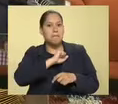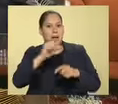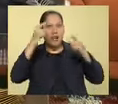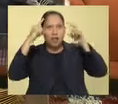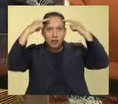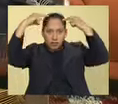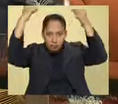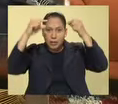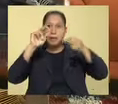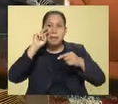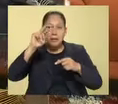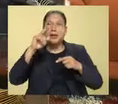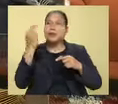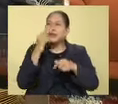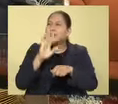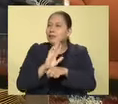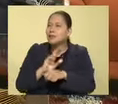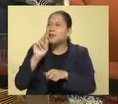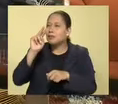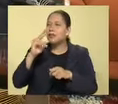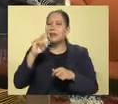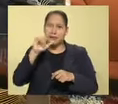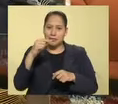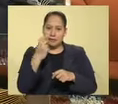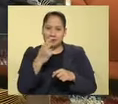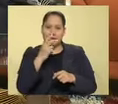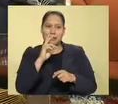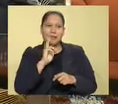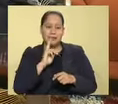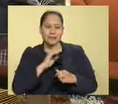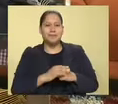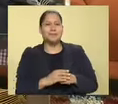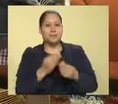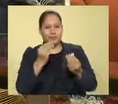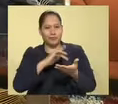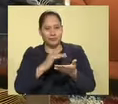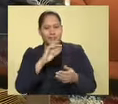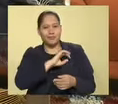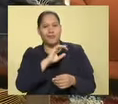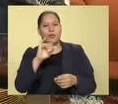de veras está muy que ir, tenemos que ir a cines. ya la criticamos, ¿no? Ya la criticamos a Muchísimas gracias, mi queridísimo Julio. nosotros...